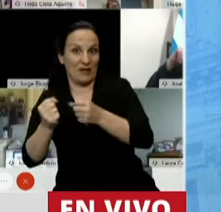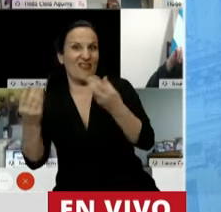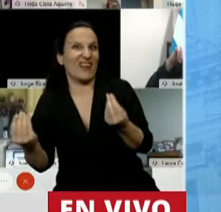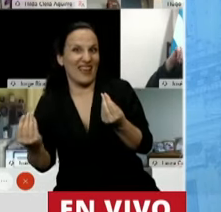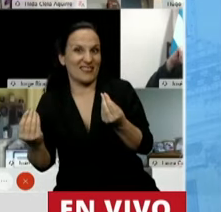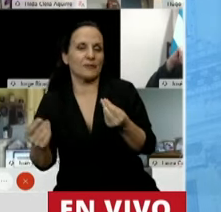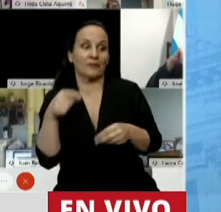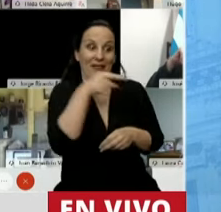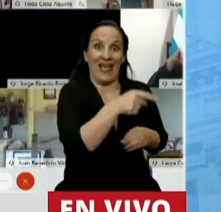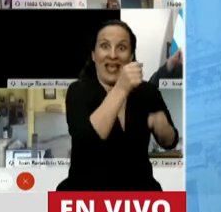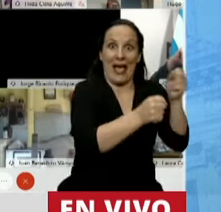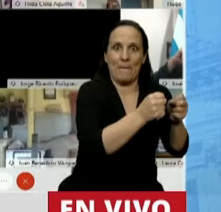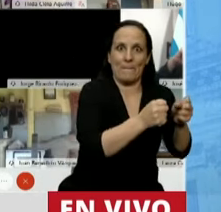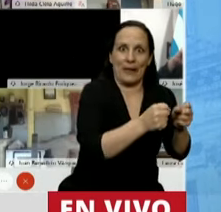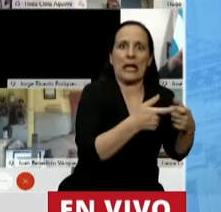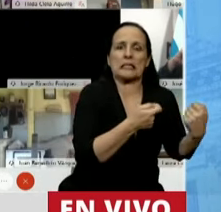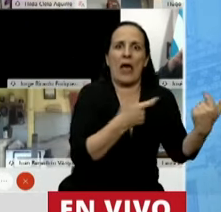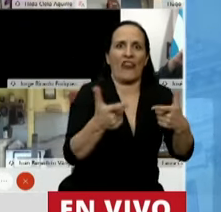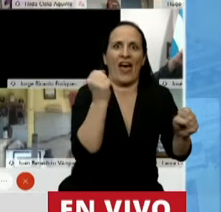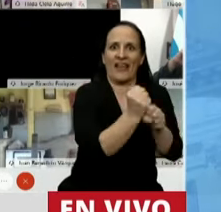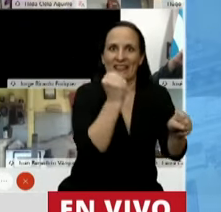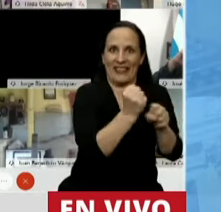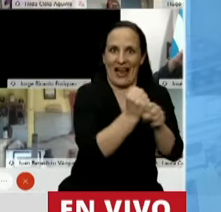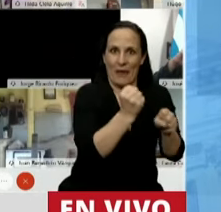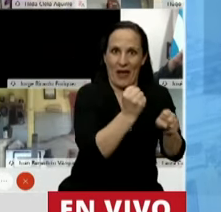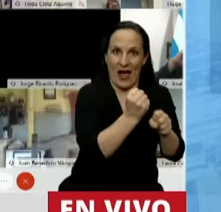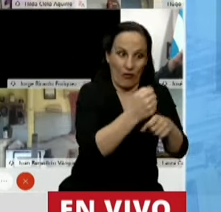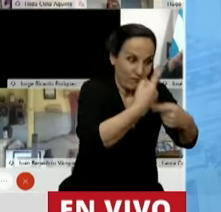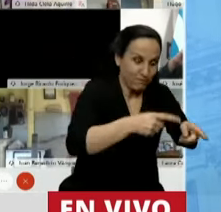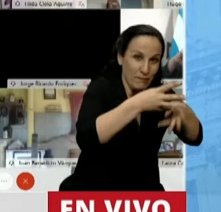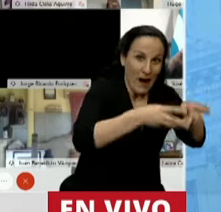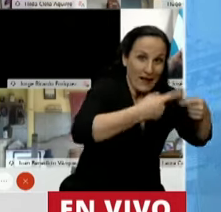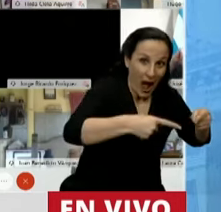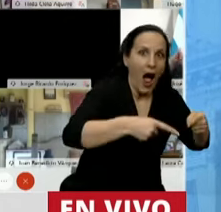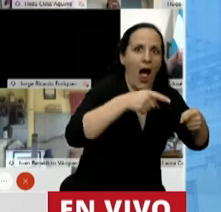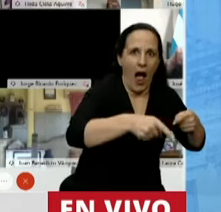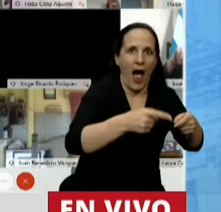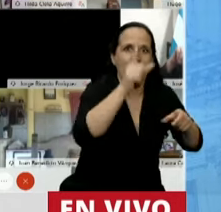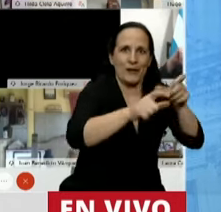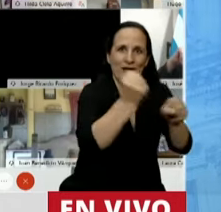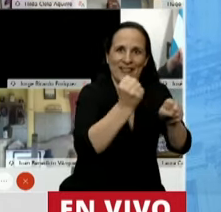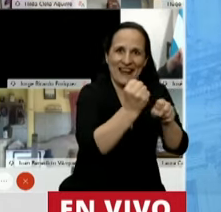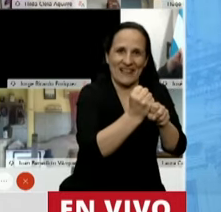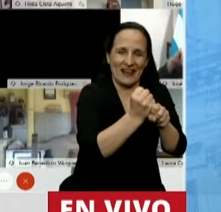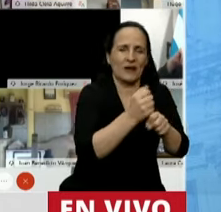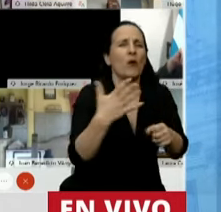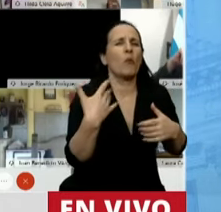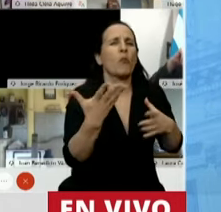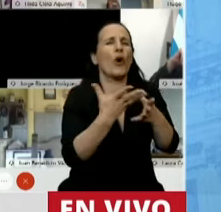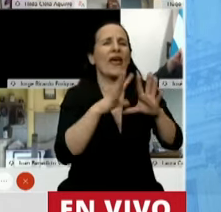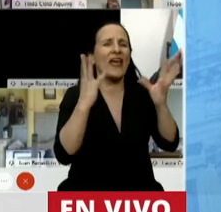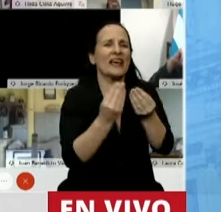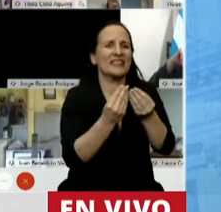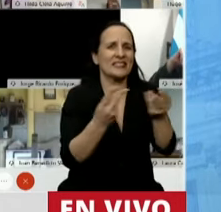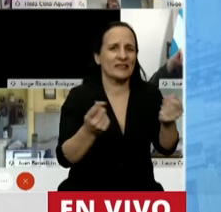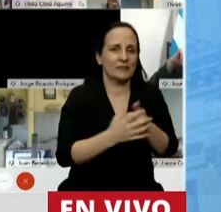genera el trabajo. Es la conjunción de capital y trabajo. Donde convergen los trabajadores... Diputado, si puede ir renunciando.